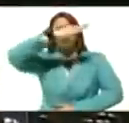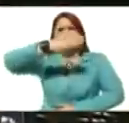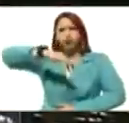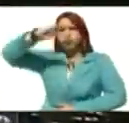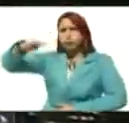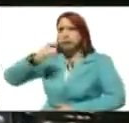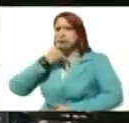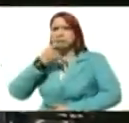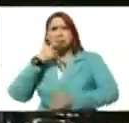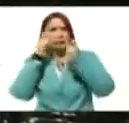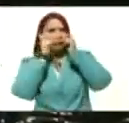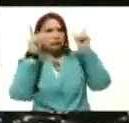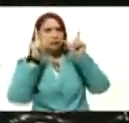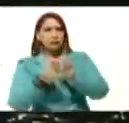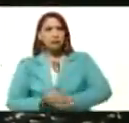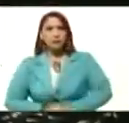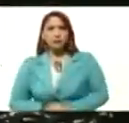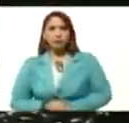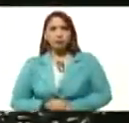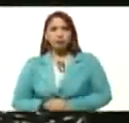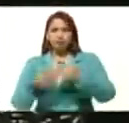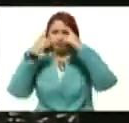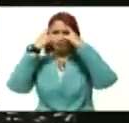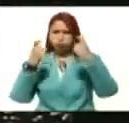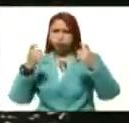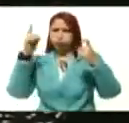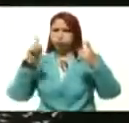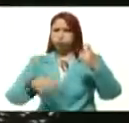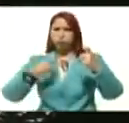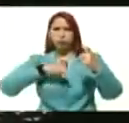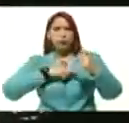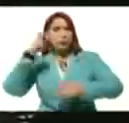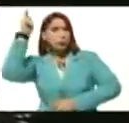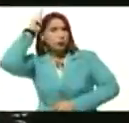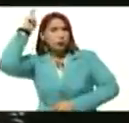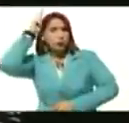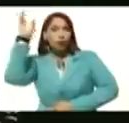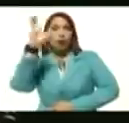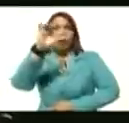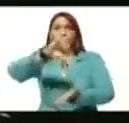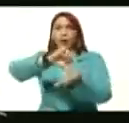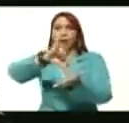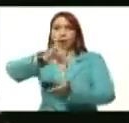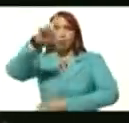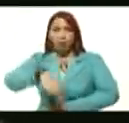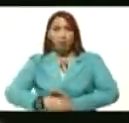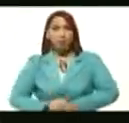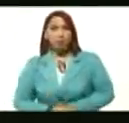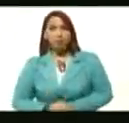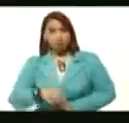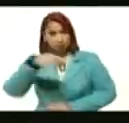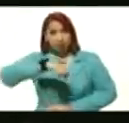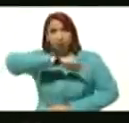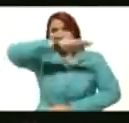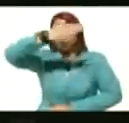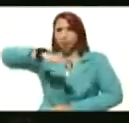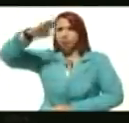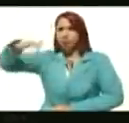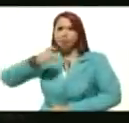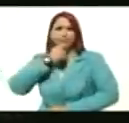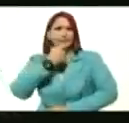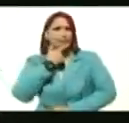Y tener la sabiduría de nuestros indios Caracas, desde aquí, desde el Guaraira Repano.